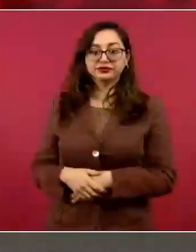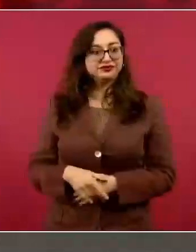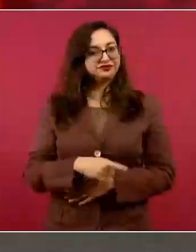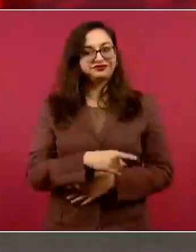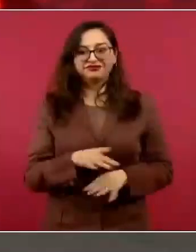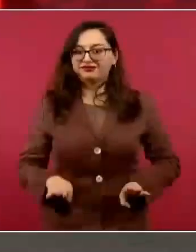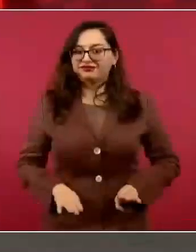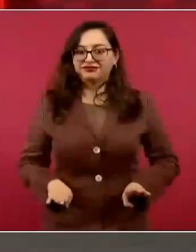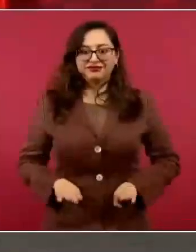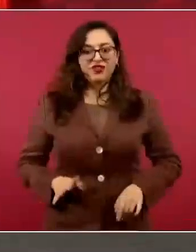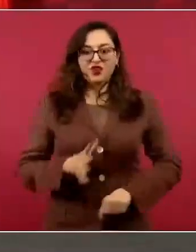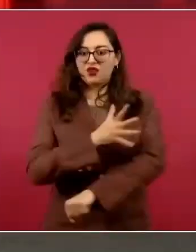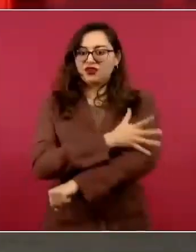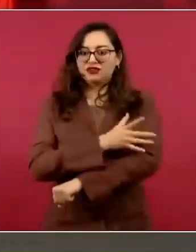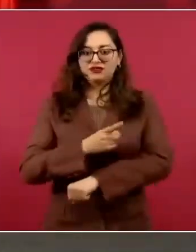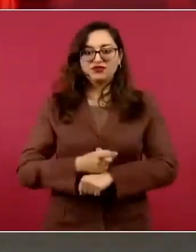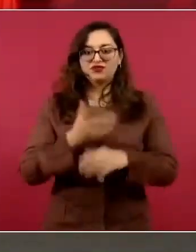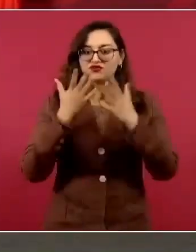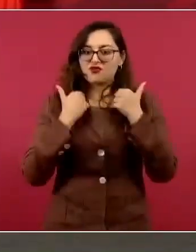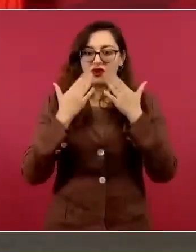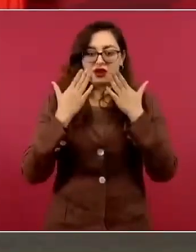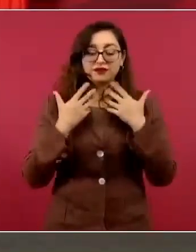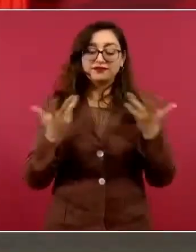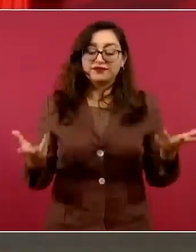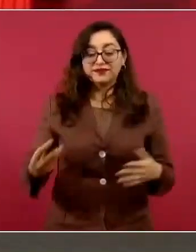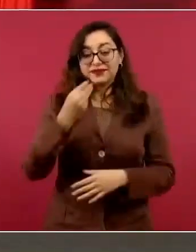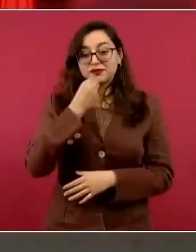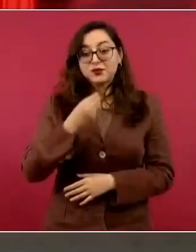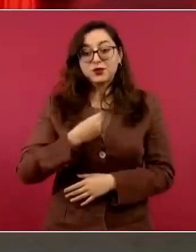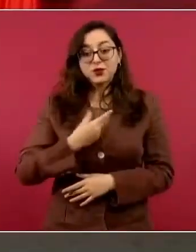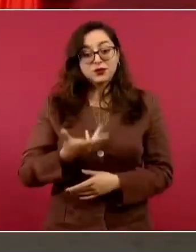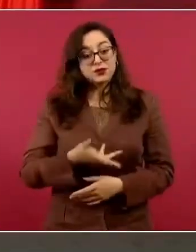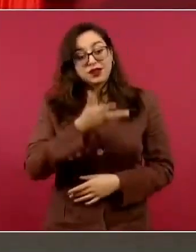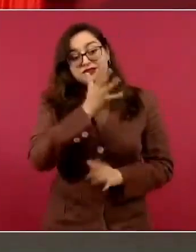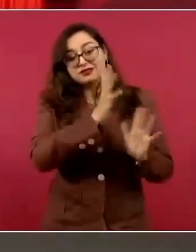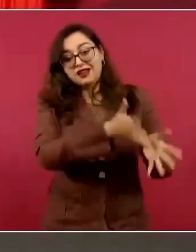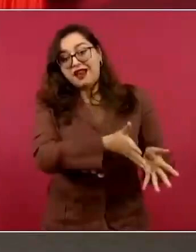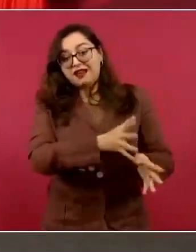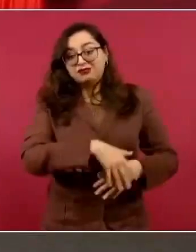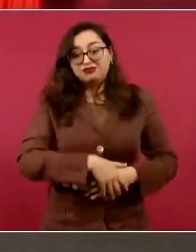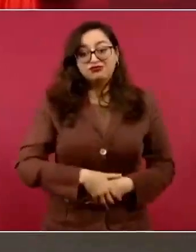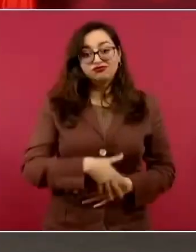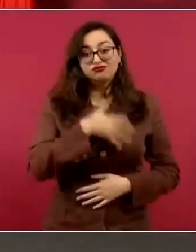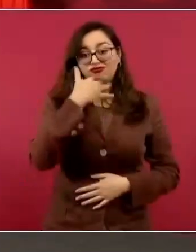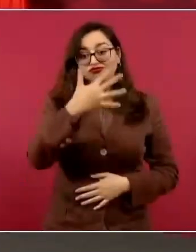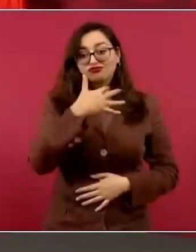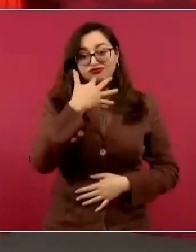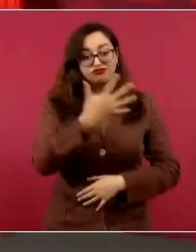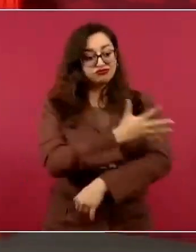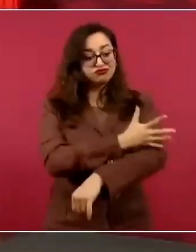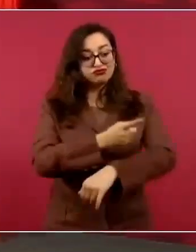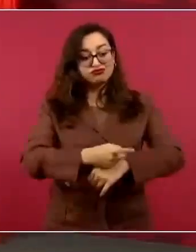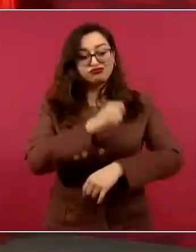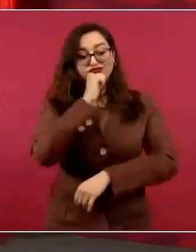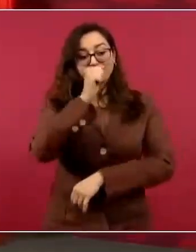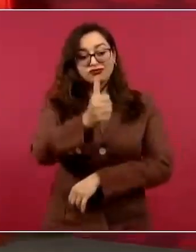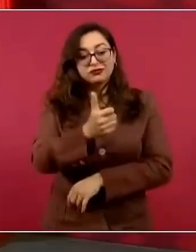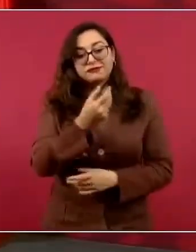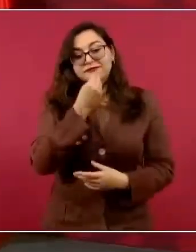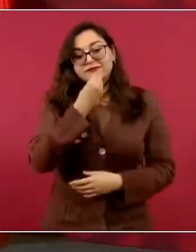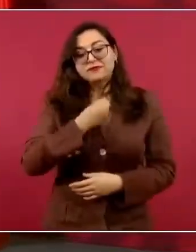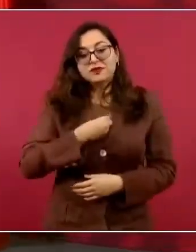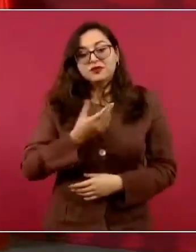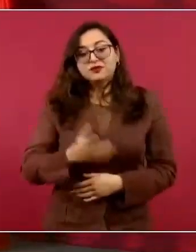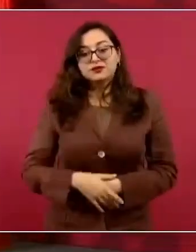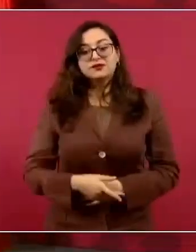Hay que seguir, hay que seguir informando, no